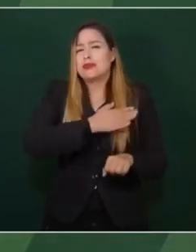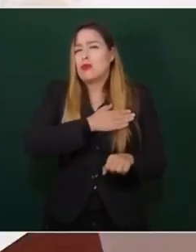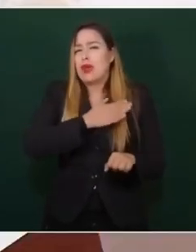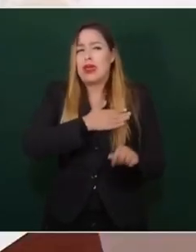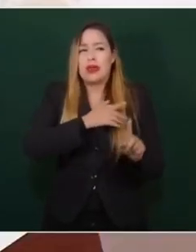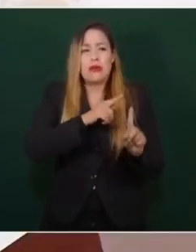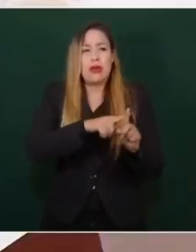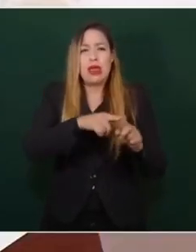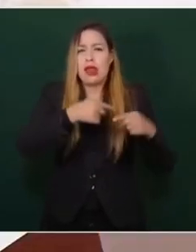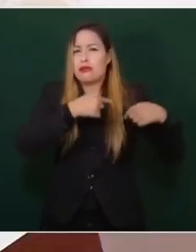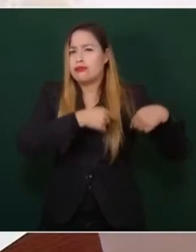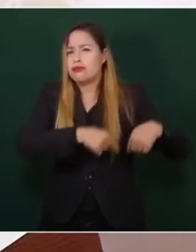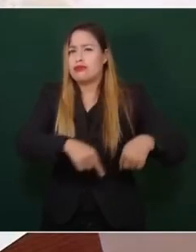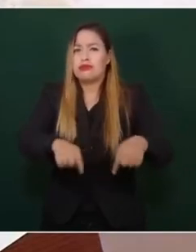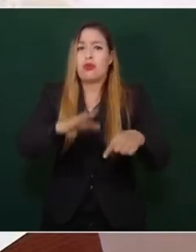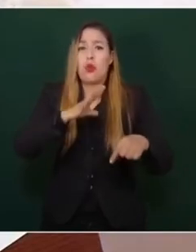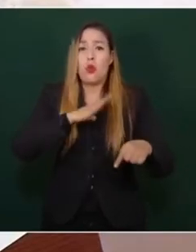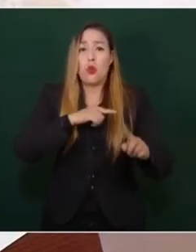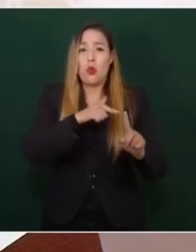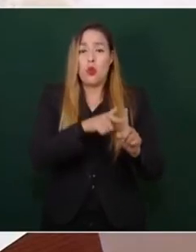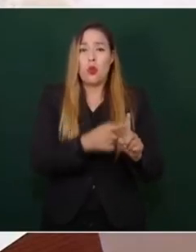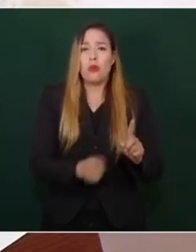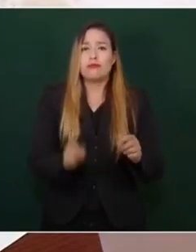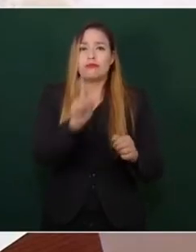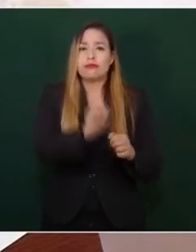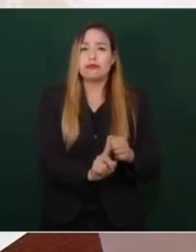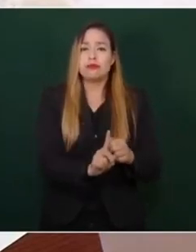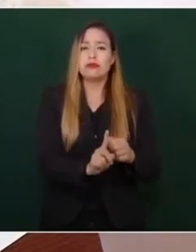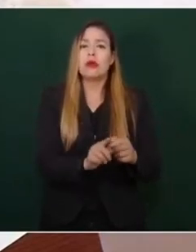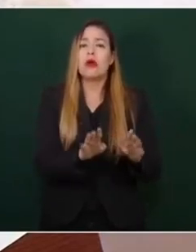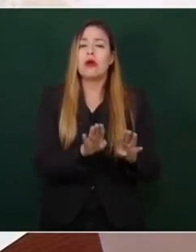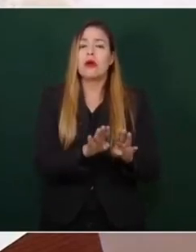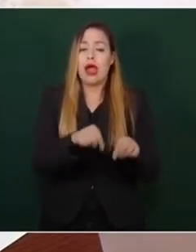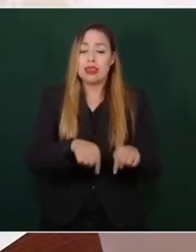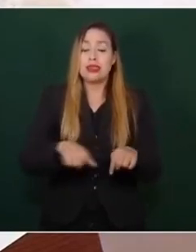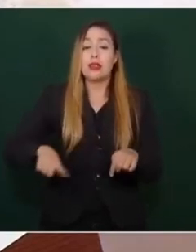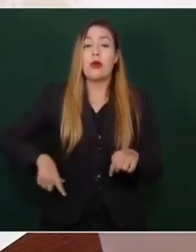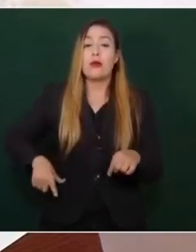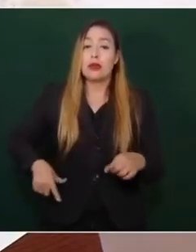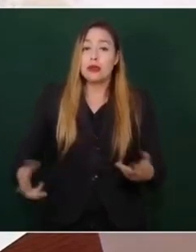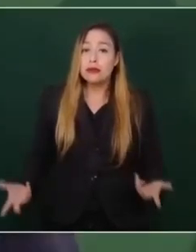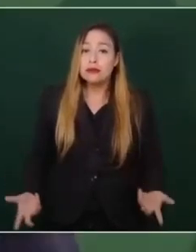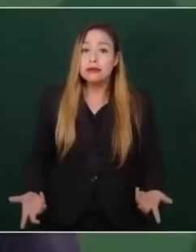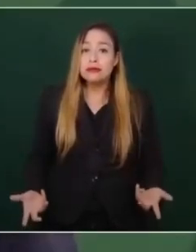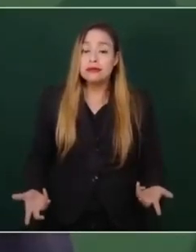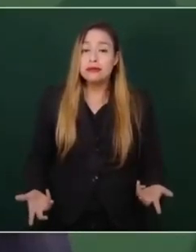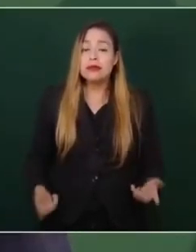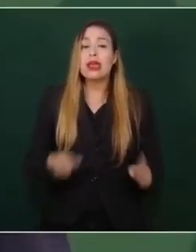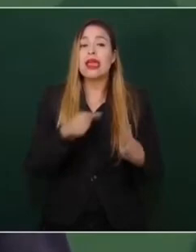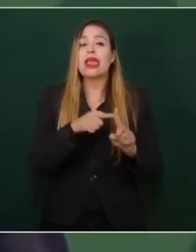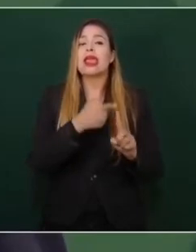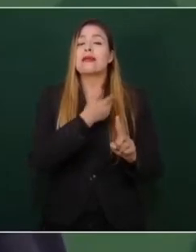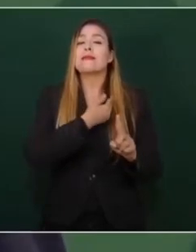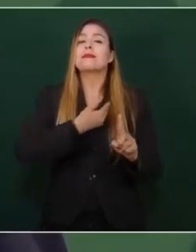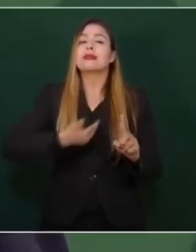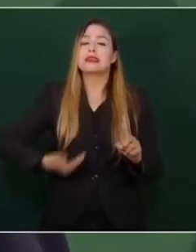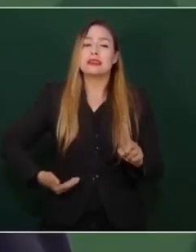y un apóstol de la democracia, el presidente más demócrata de México.